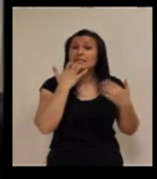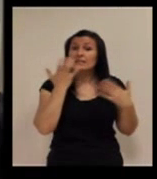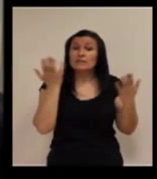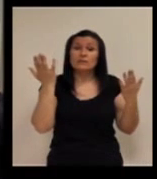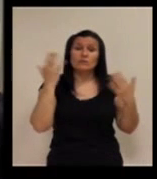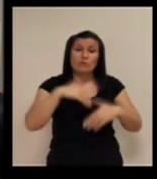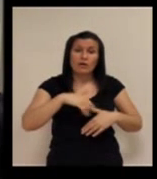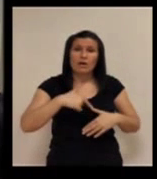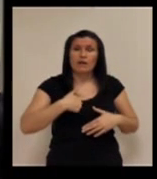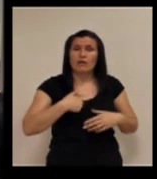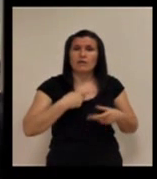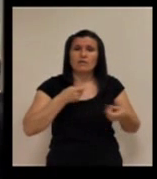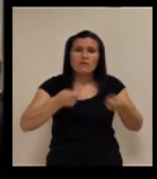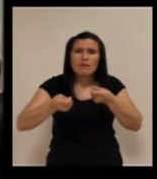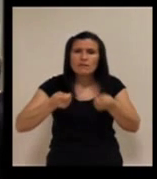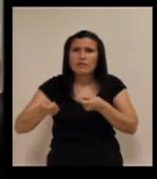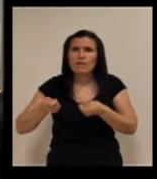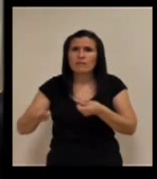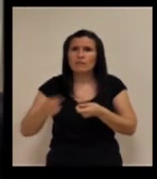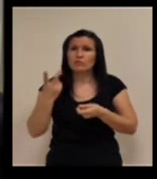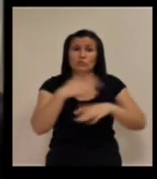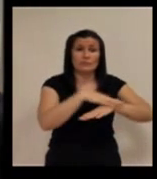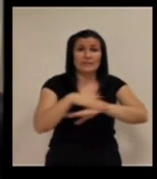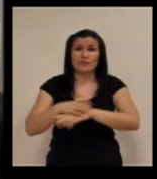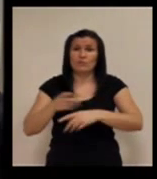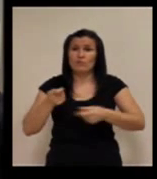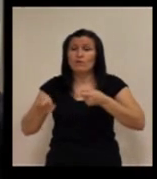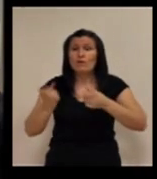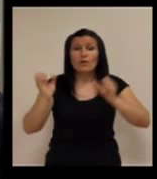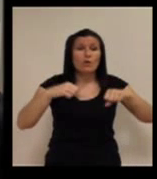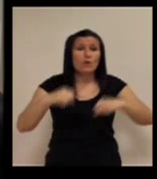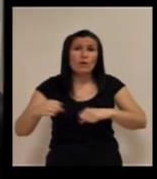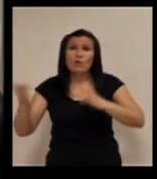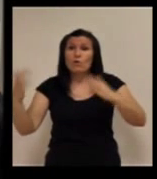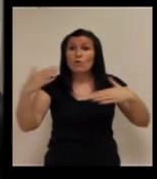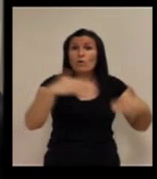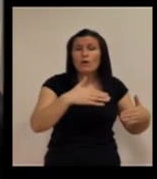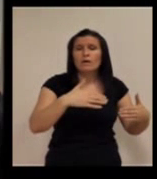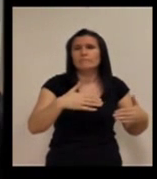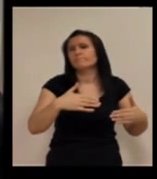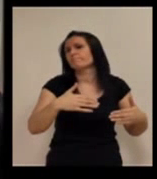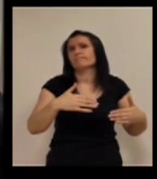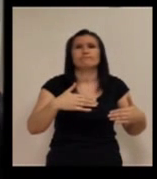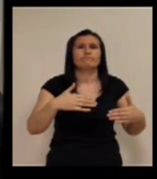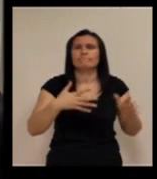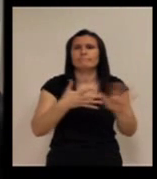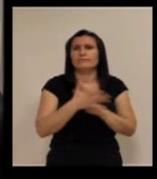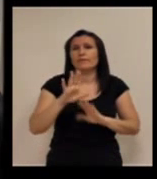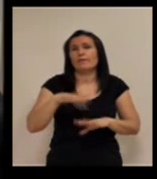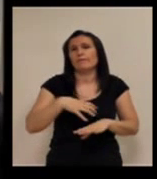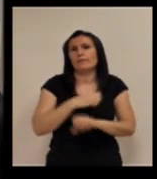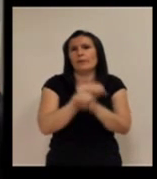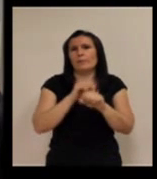mientras que no hay una mayor coordinación entre los dos ministerios, pues no irá de la mano de ellos. Pero